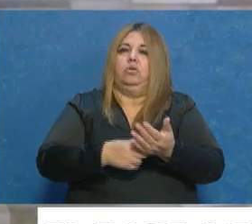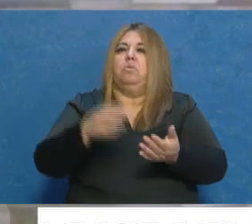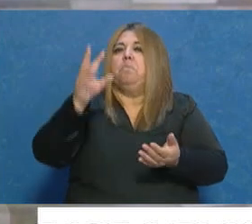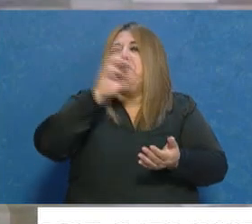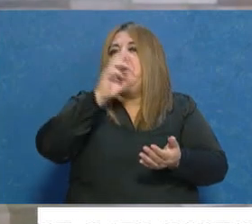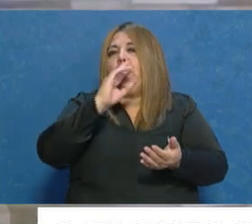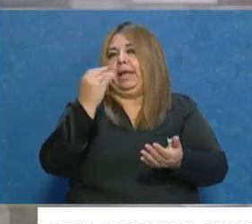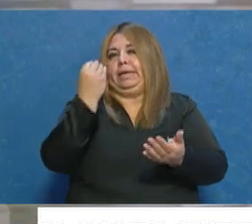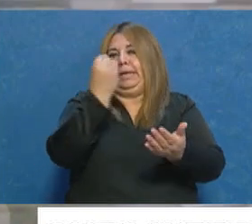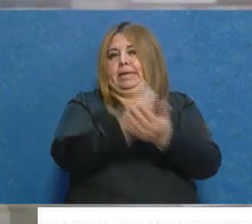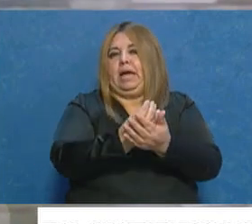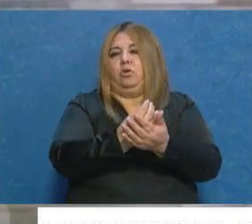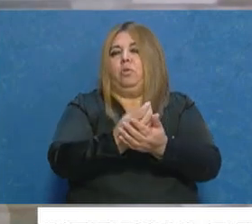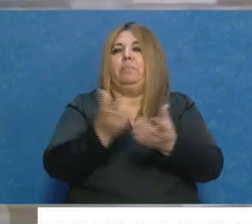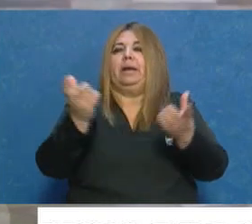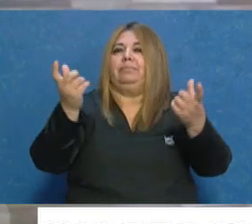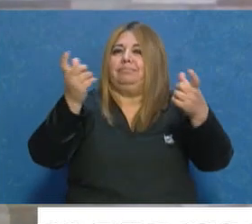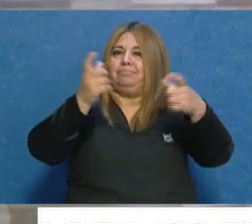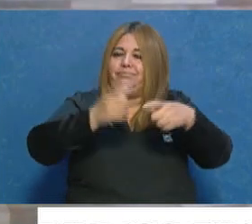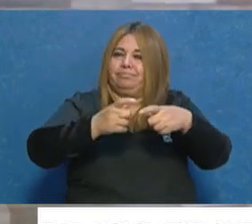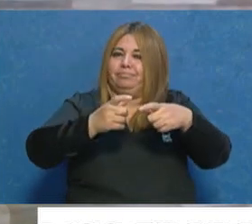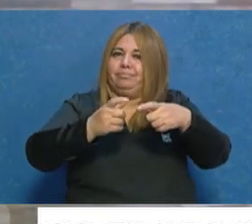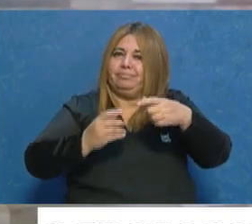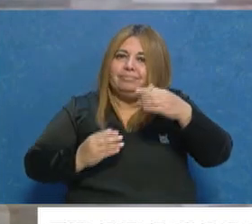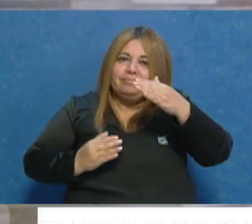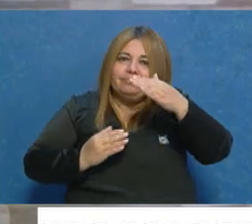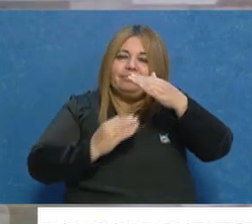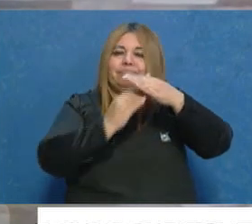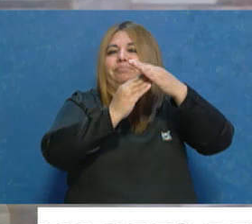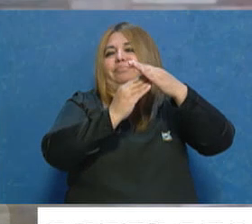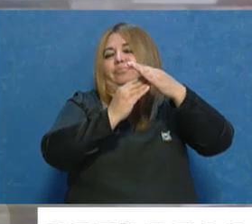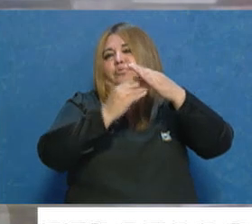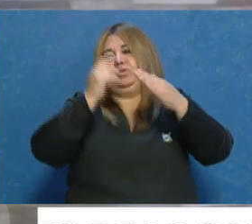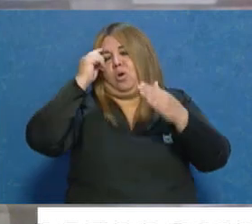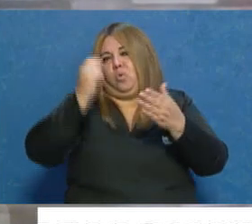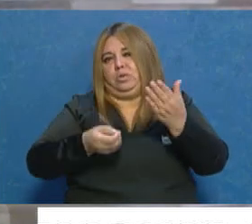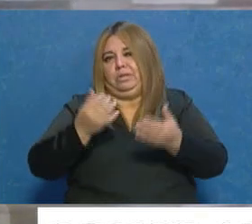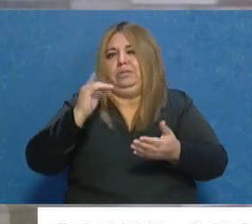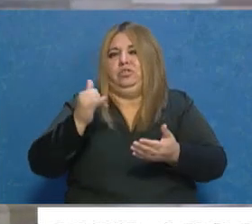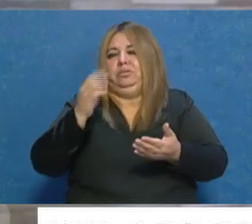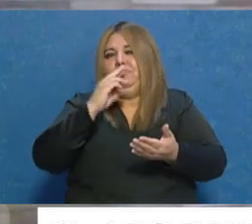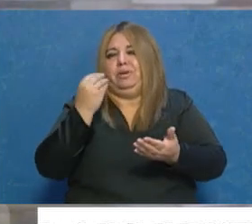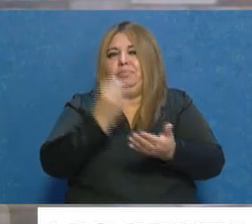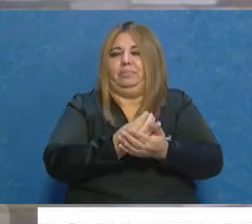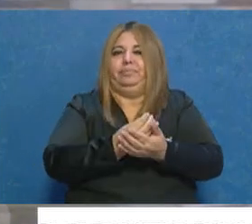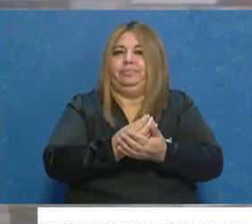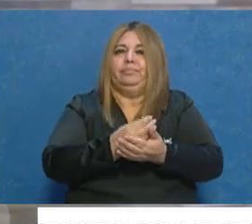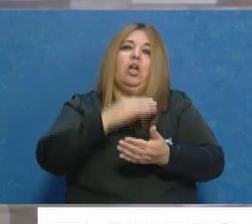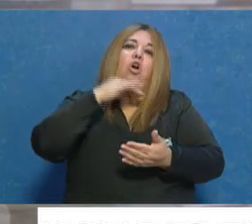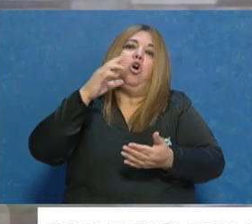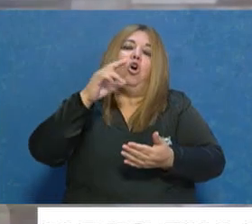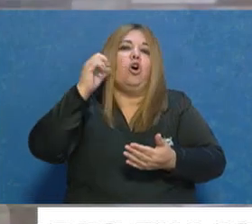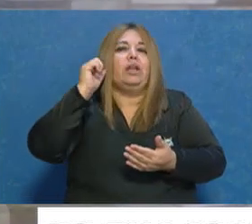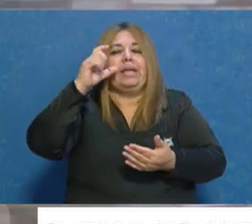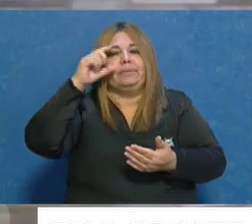ocupe la Suprema Corte de Justicia. Se va Jorge Nanclar, es un hombre considerado como importante dentro de la justicia, 32